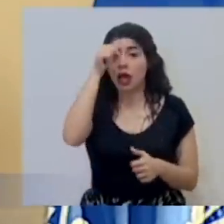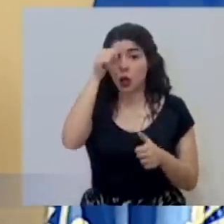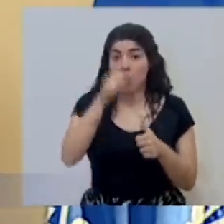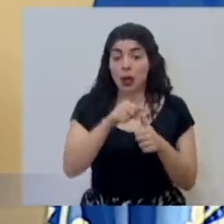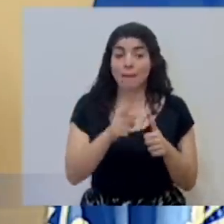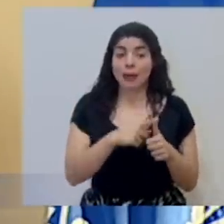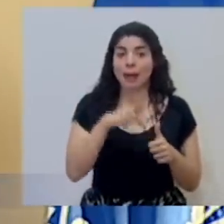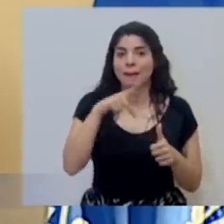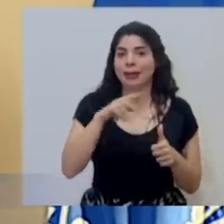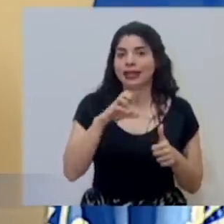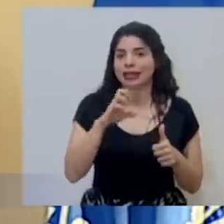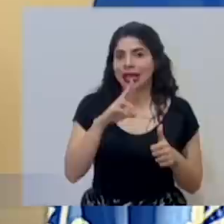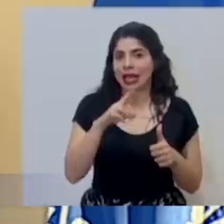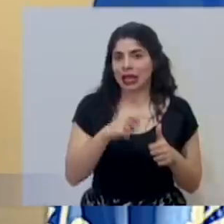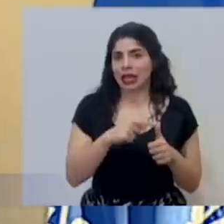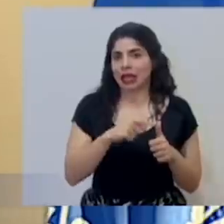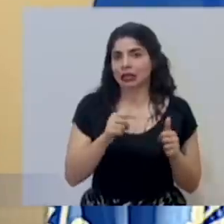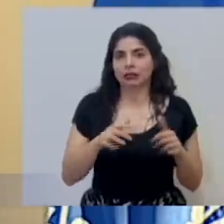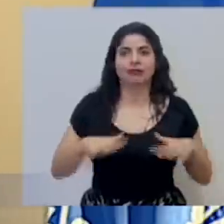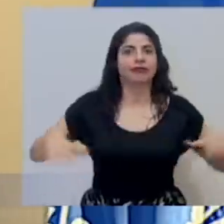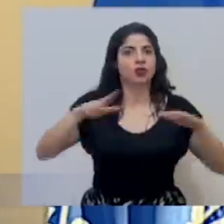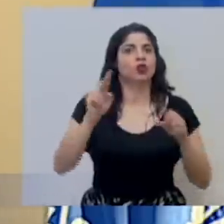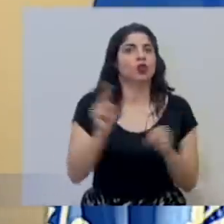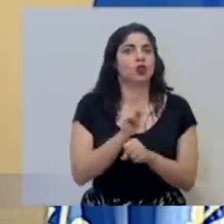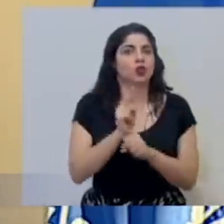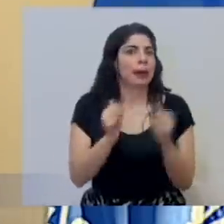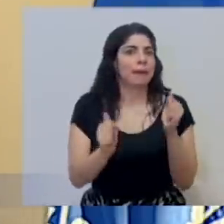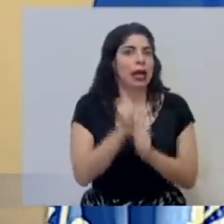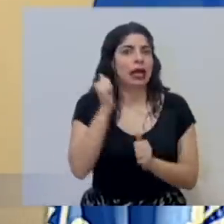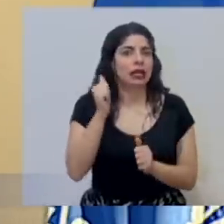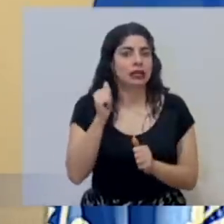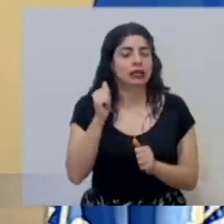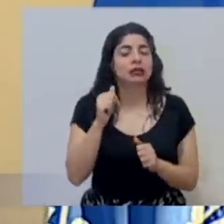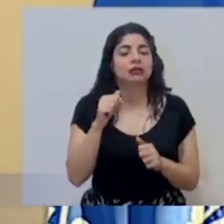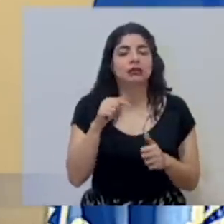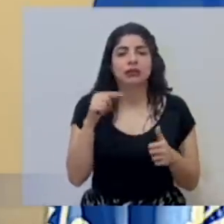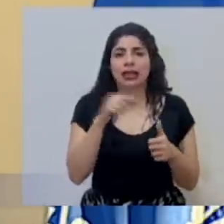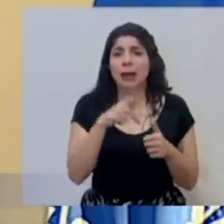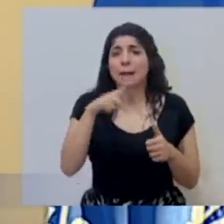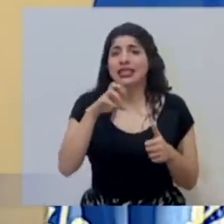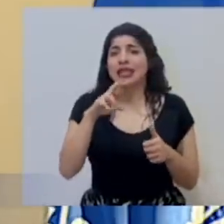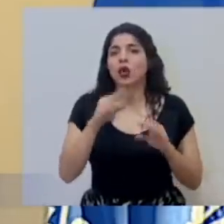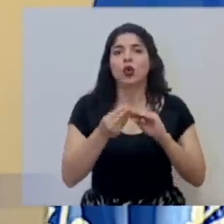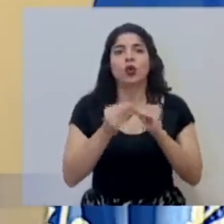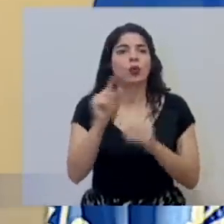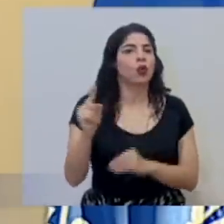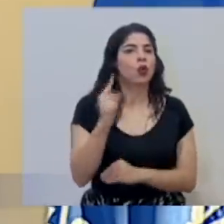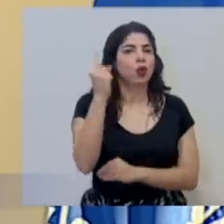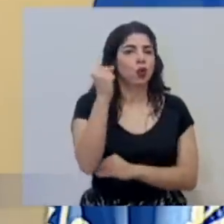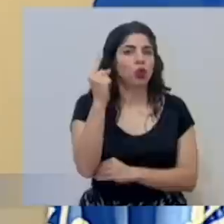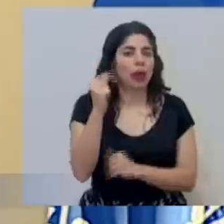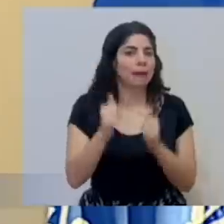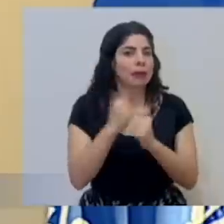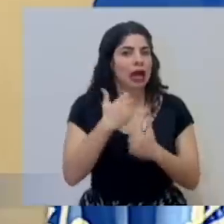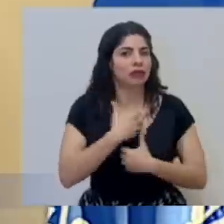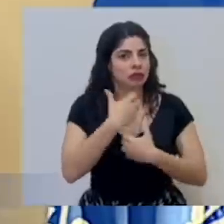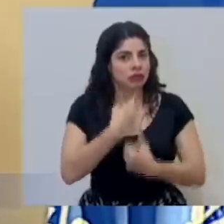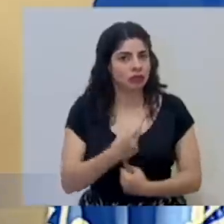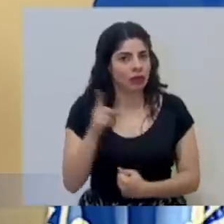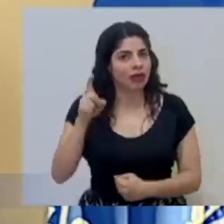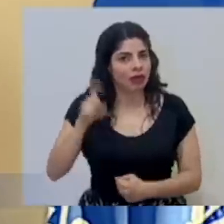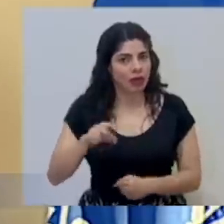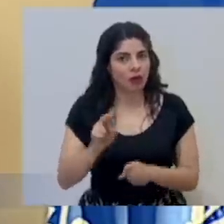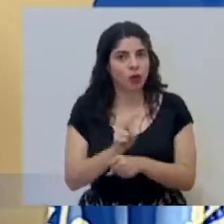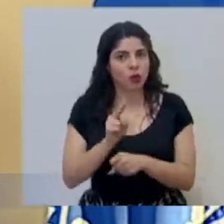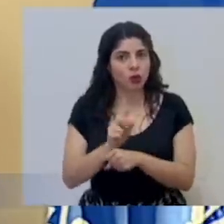primero que la PCR, que es el examen que usamos, ha sido el que ha sido considerado el examen número uno que tiene que usar, es el más confiable, el que tiene.